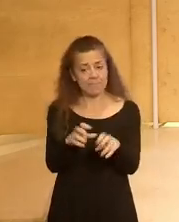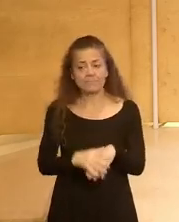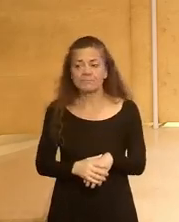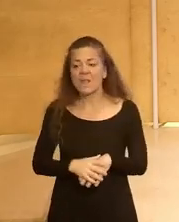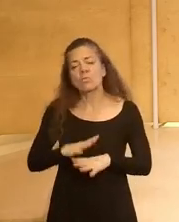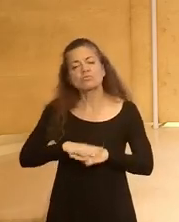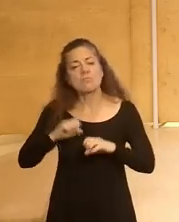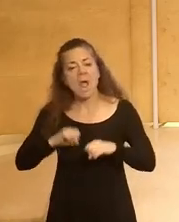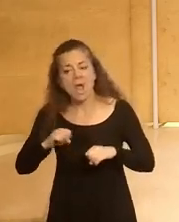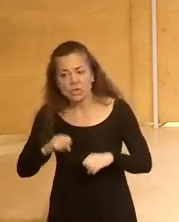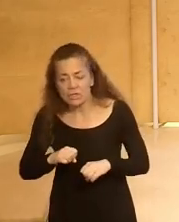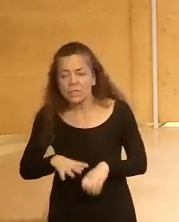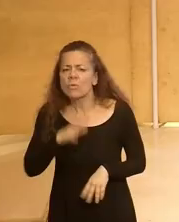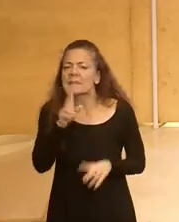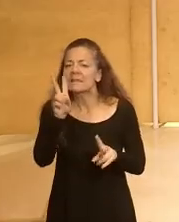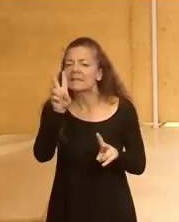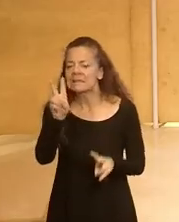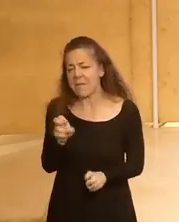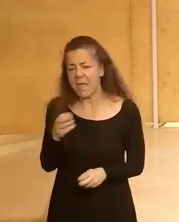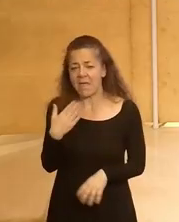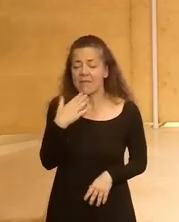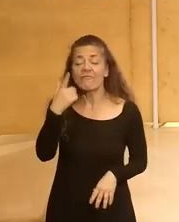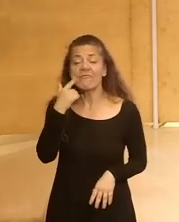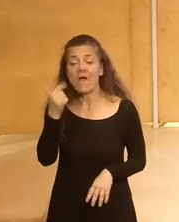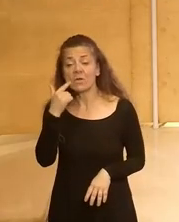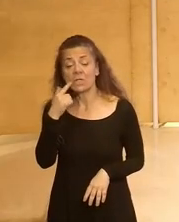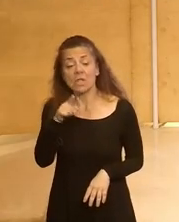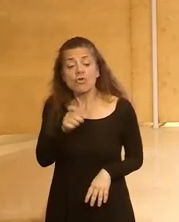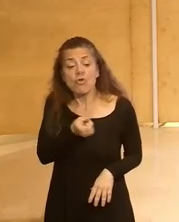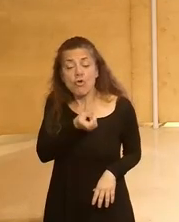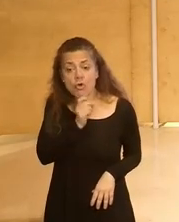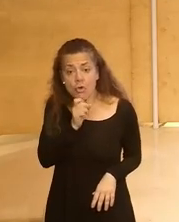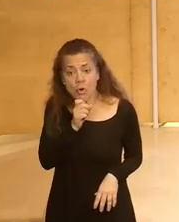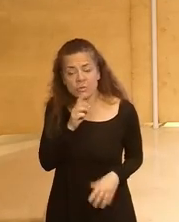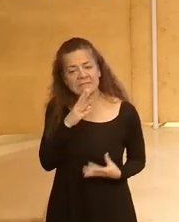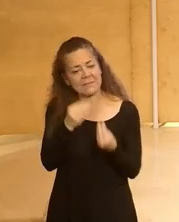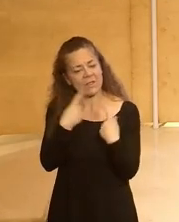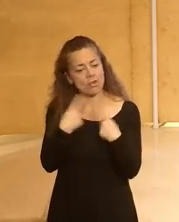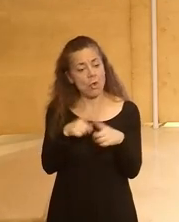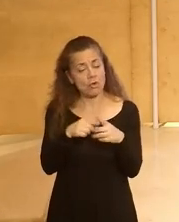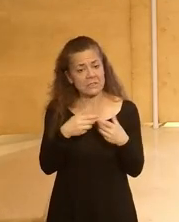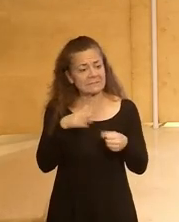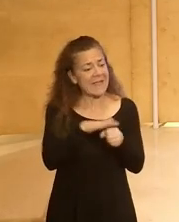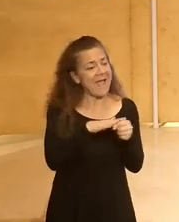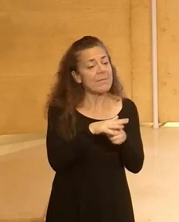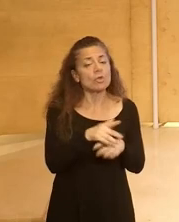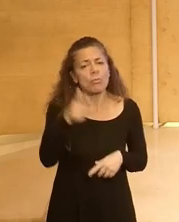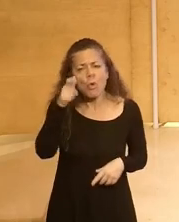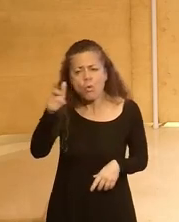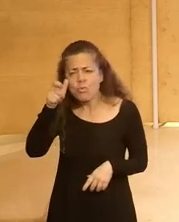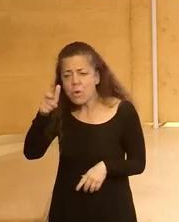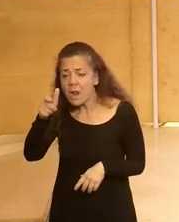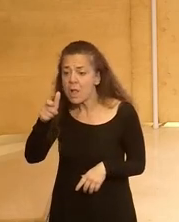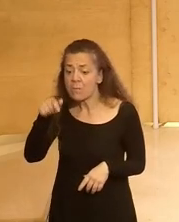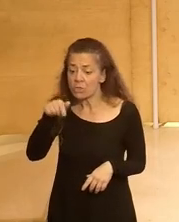los mayores con el tema bancario de cómo pues a lo mejor precisamente se estaban haciendo cosas en el ámbito rural pero que a lo mejor no